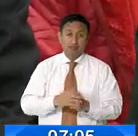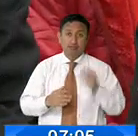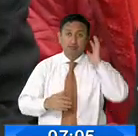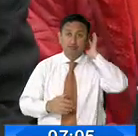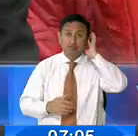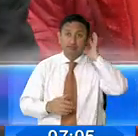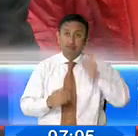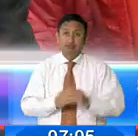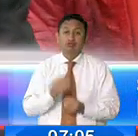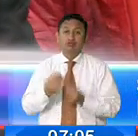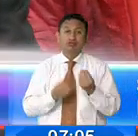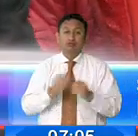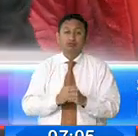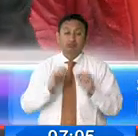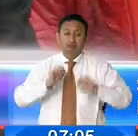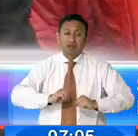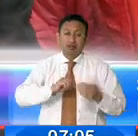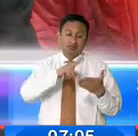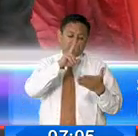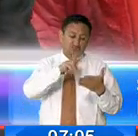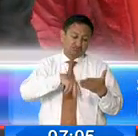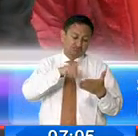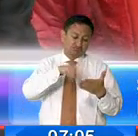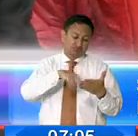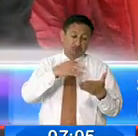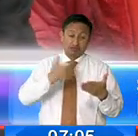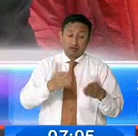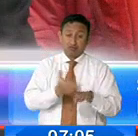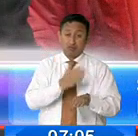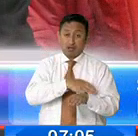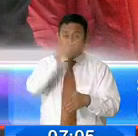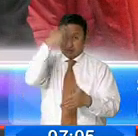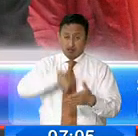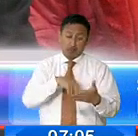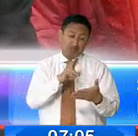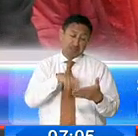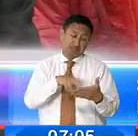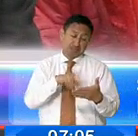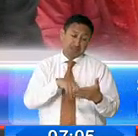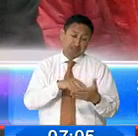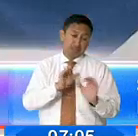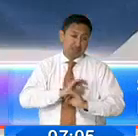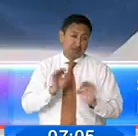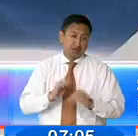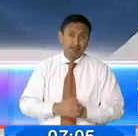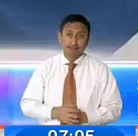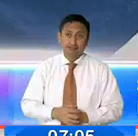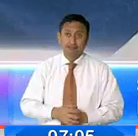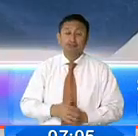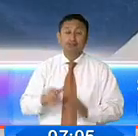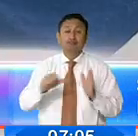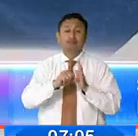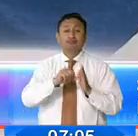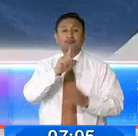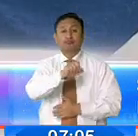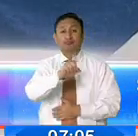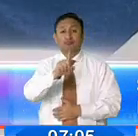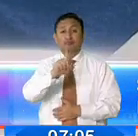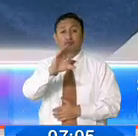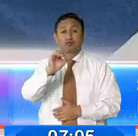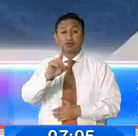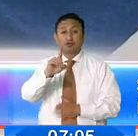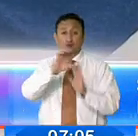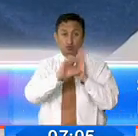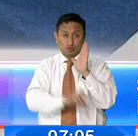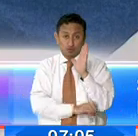limitaron es a leer la resolución que ya habían dictado sin argumento alguno. El artículo 110 de la Constitución